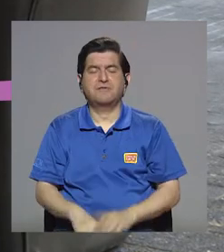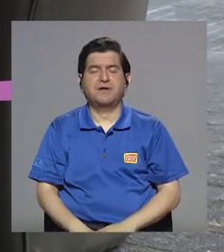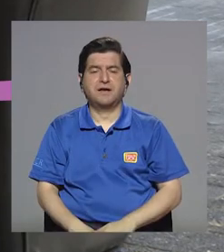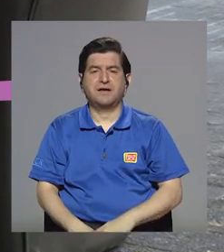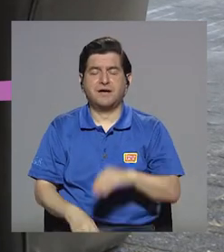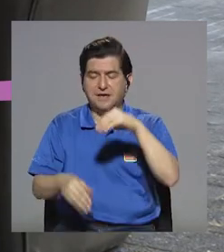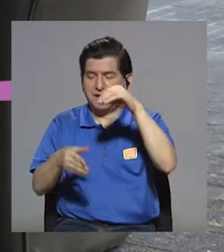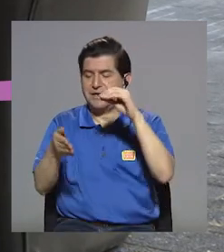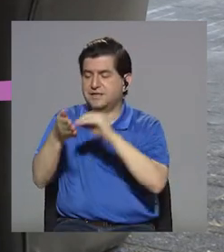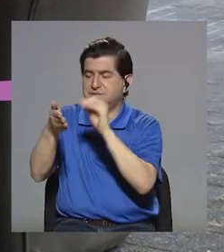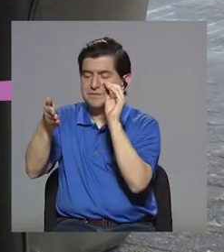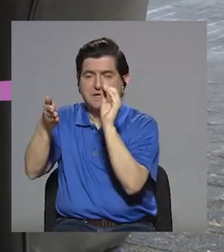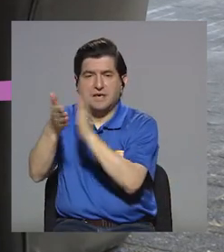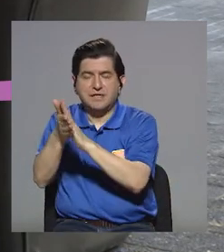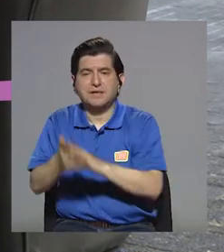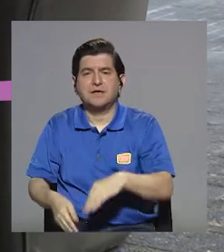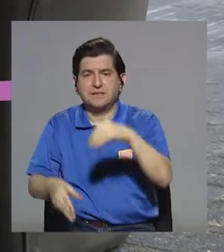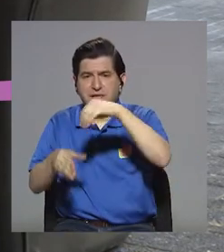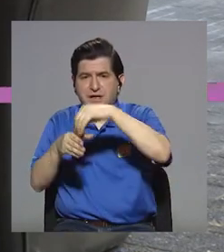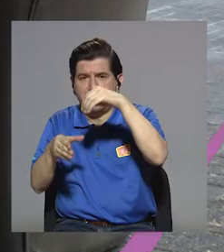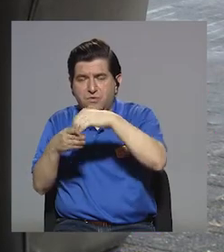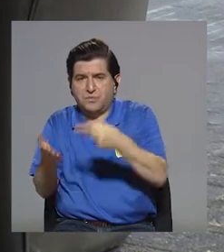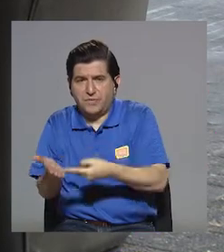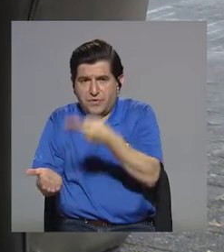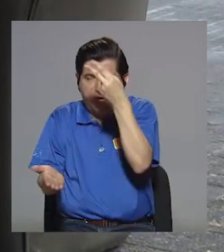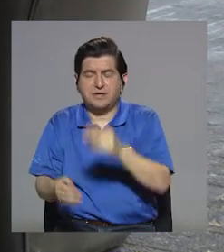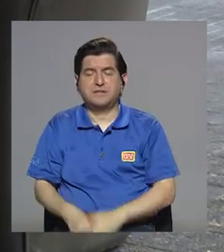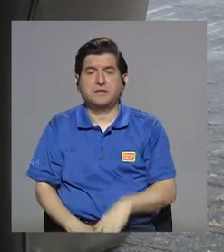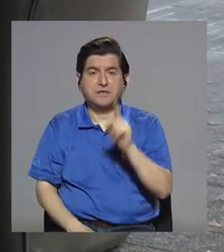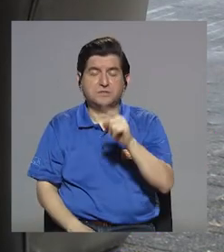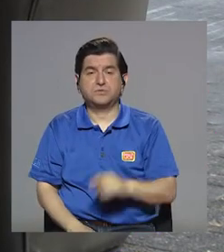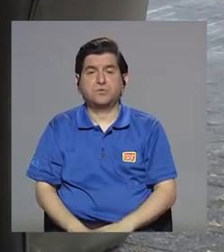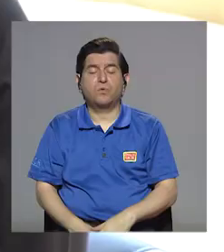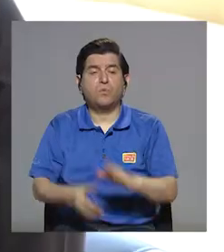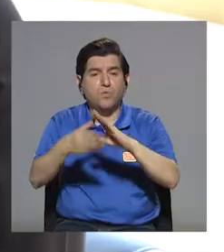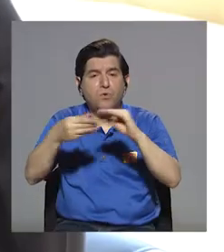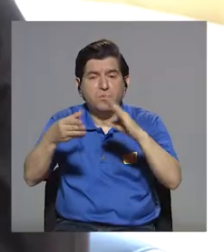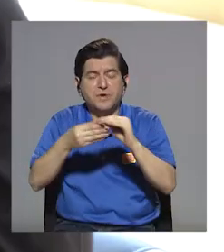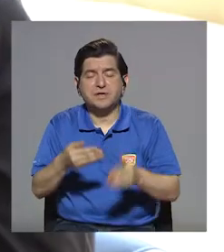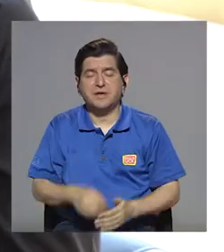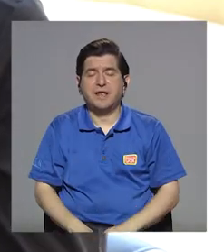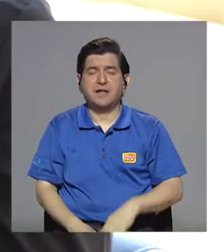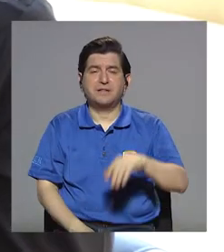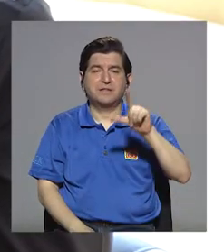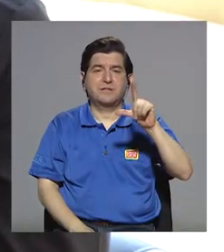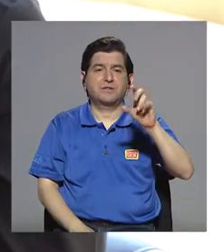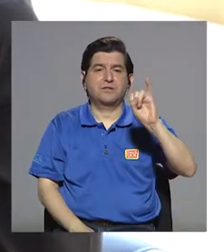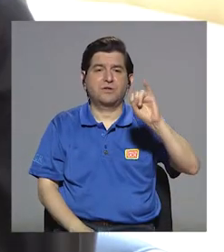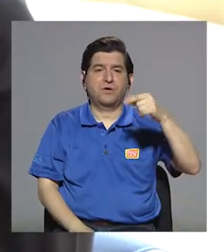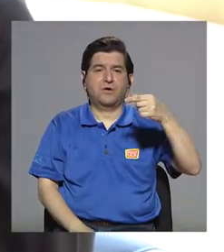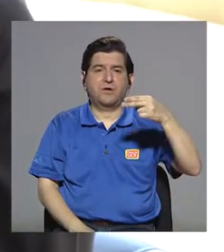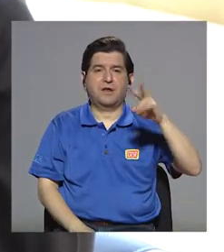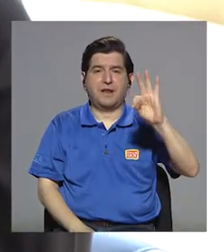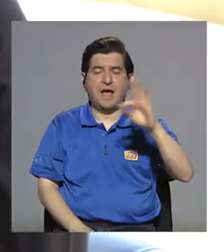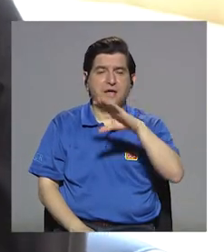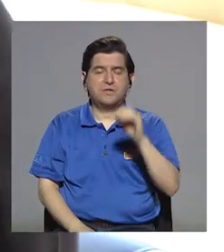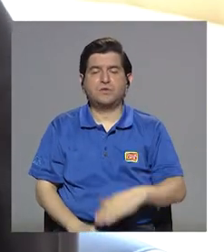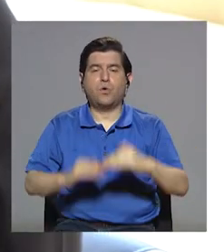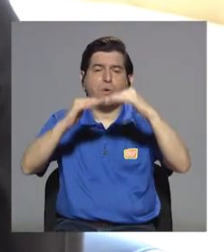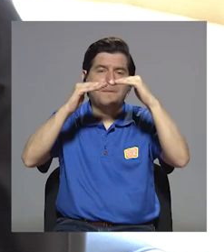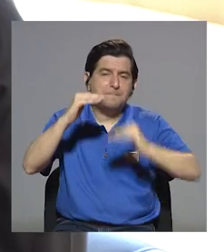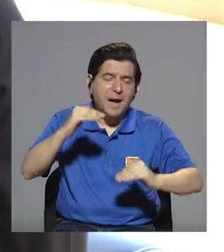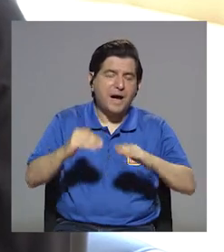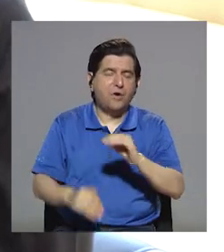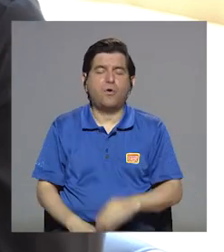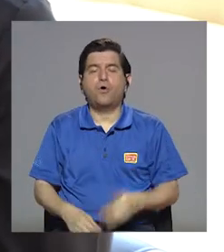etiquetado nutricional. Igual, si el producto tiene alguna observación al frente, como el light o el libre de, el bajo